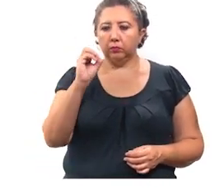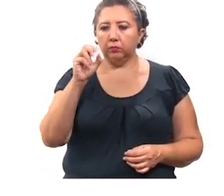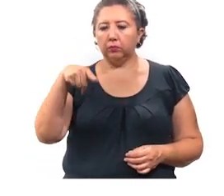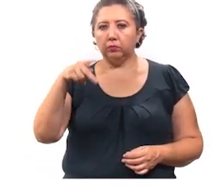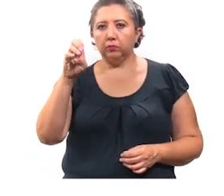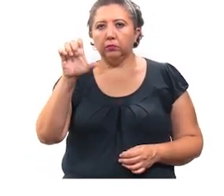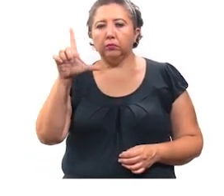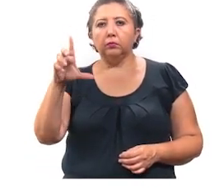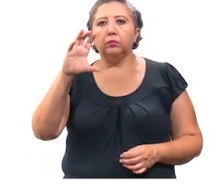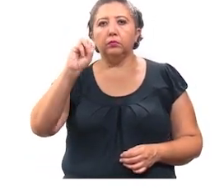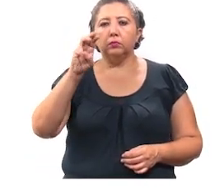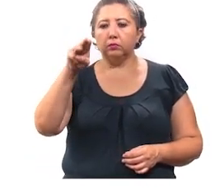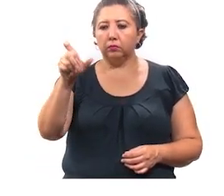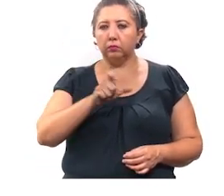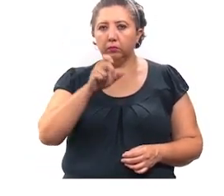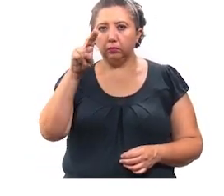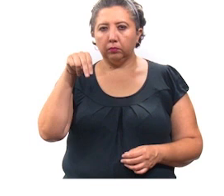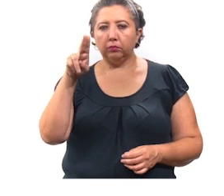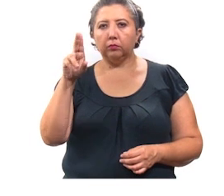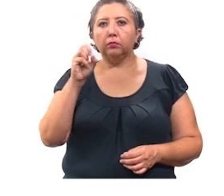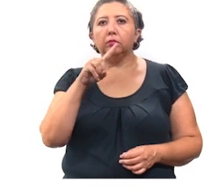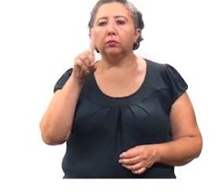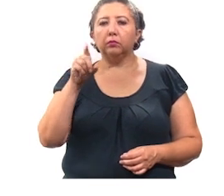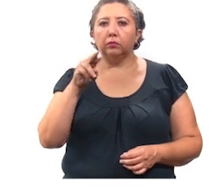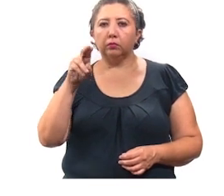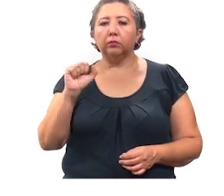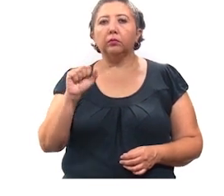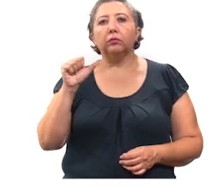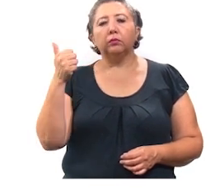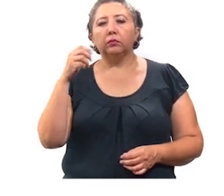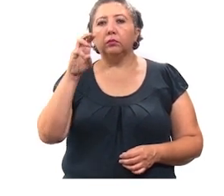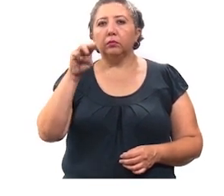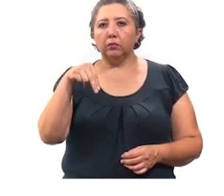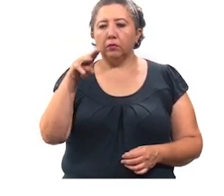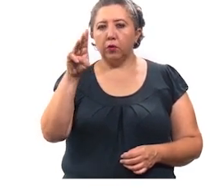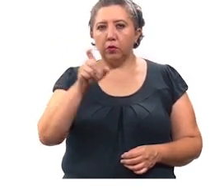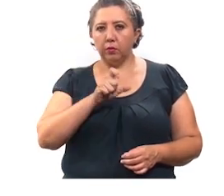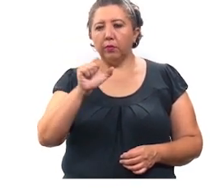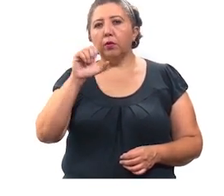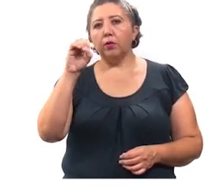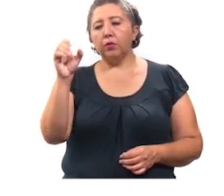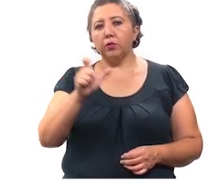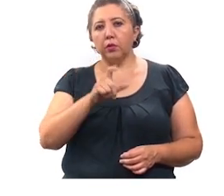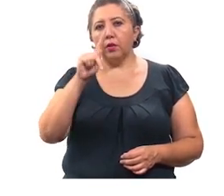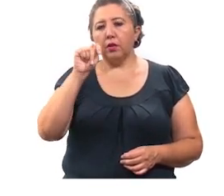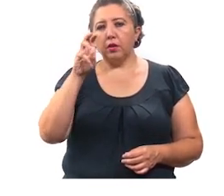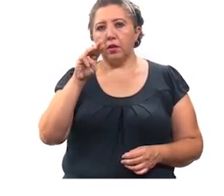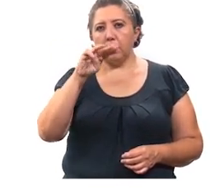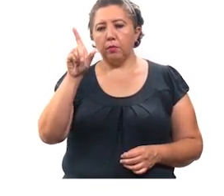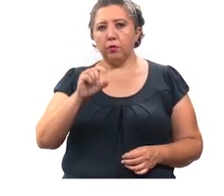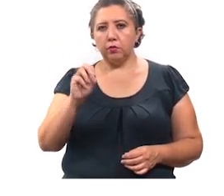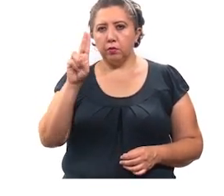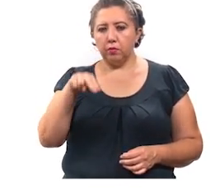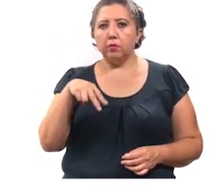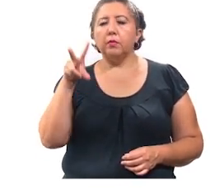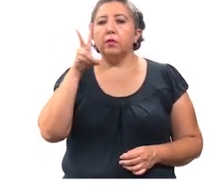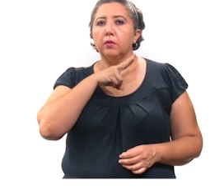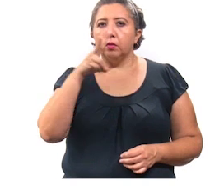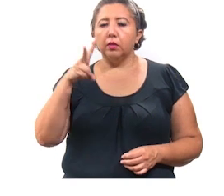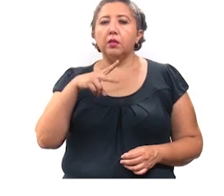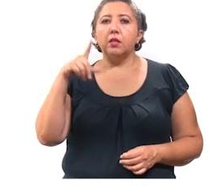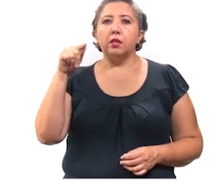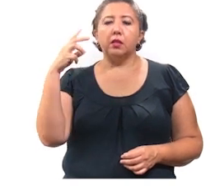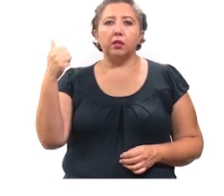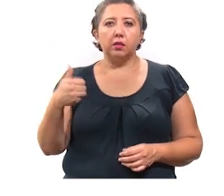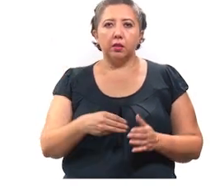Concal, Mashcanú, Tekax y Tsukacap, 1 en Mushupip, Oshkushkap, Temozón y Valladolid. De